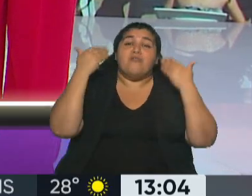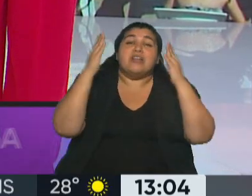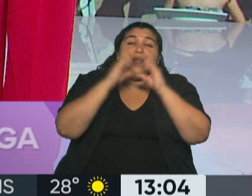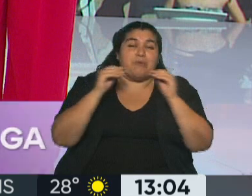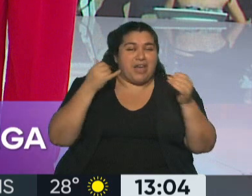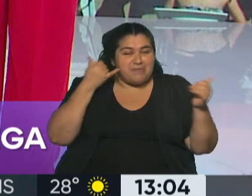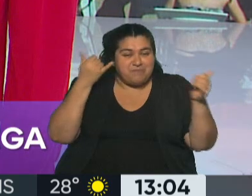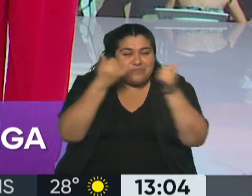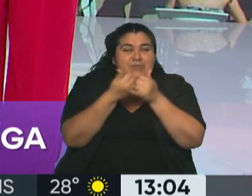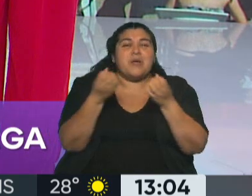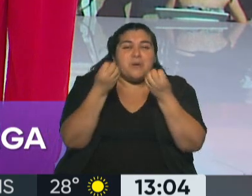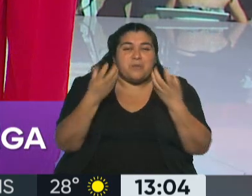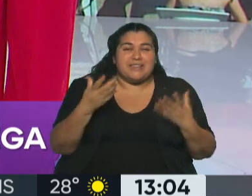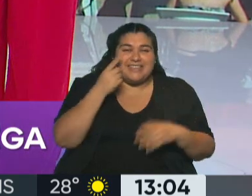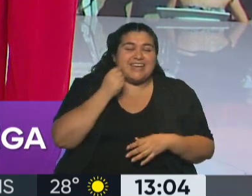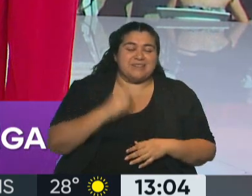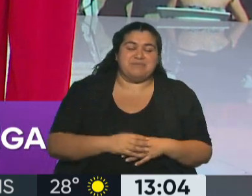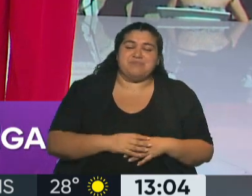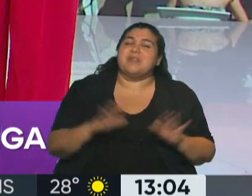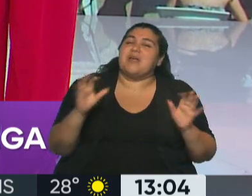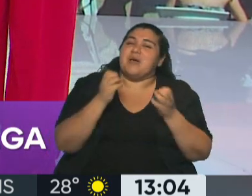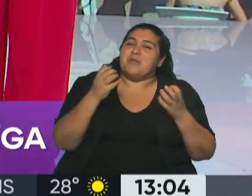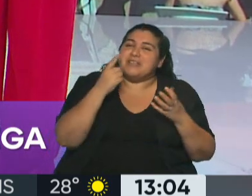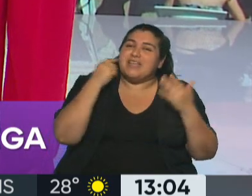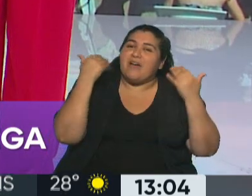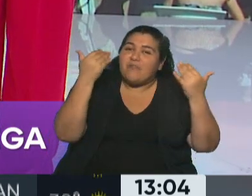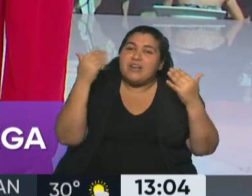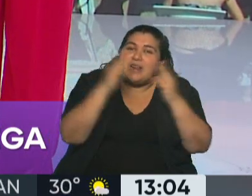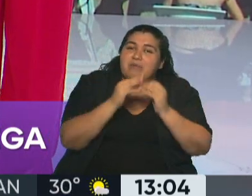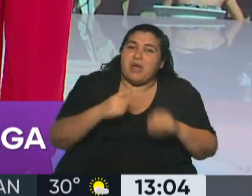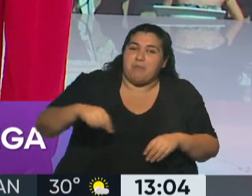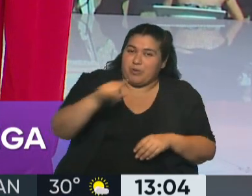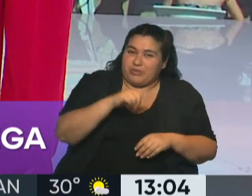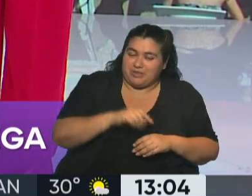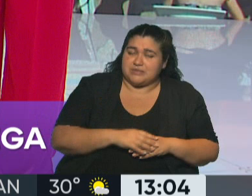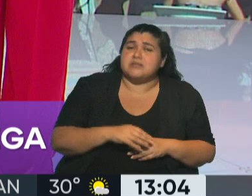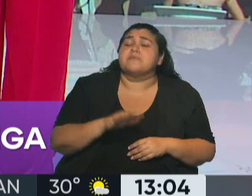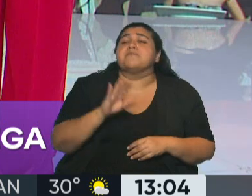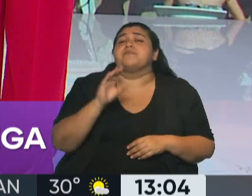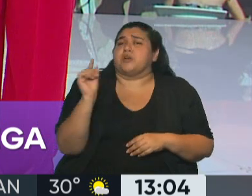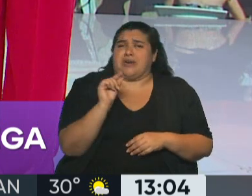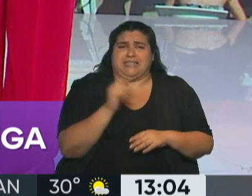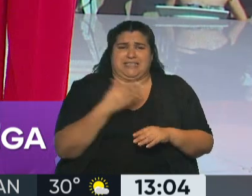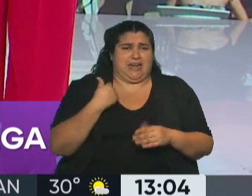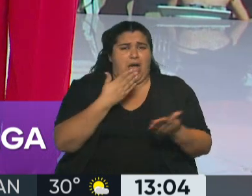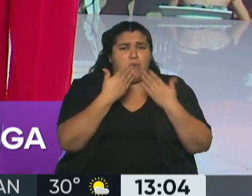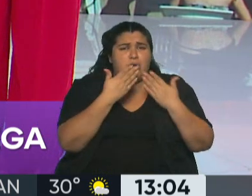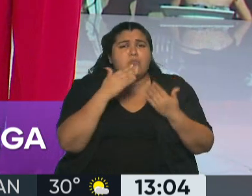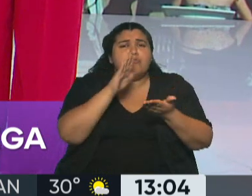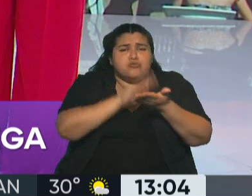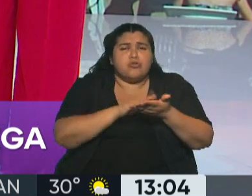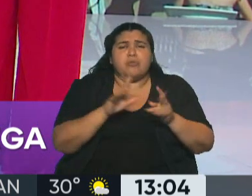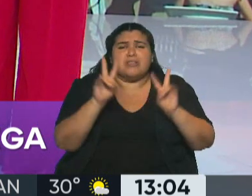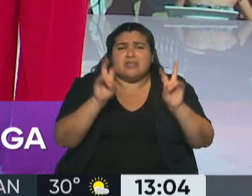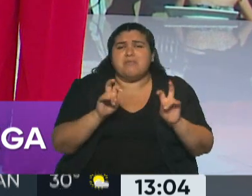le va? Buen día. Muy buenos días, feliz Navidad también para ustedes. Bueno, recién planteamos algunos ítems de lo que se está